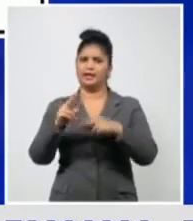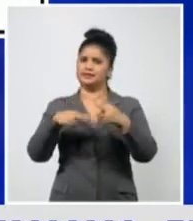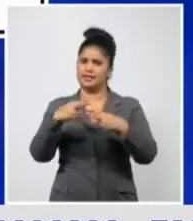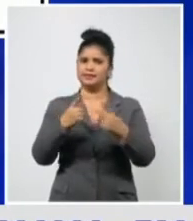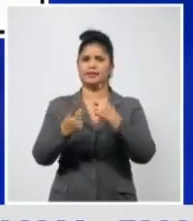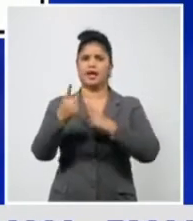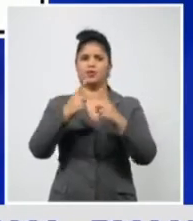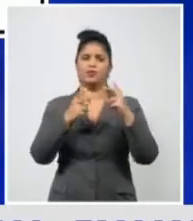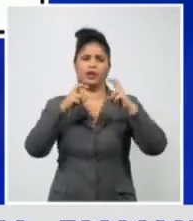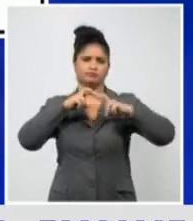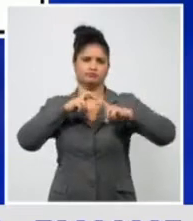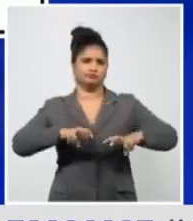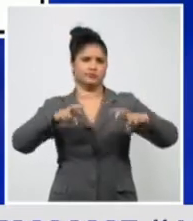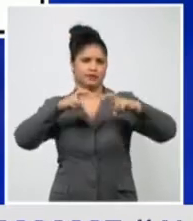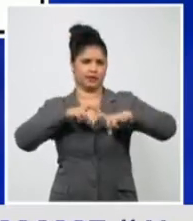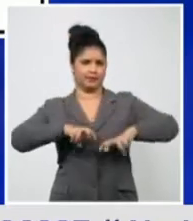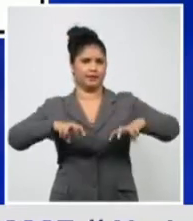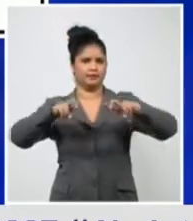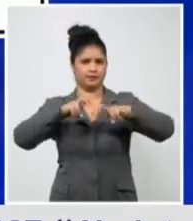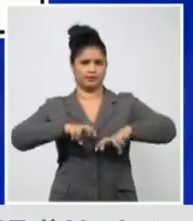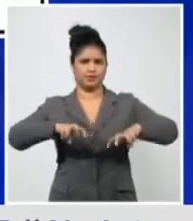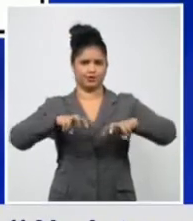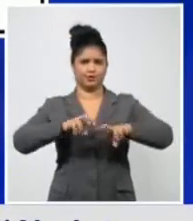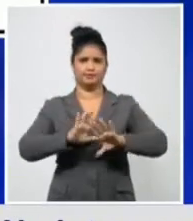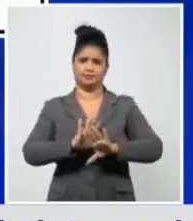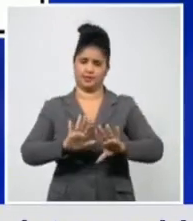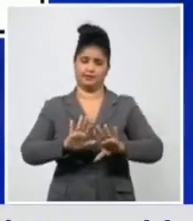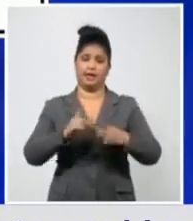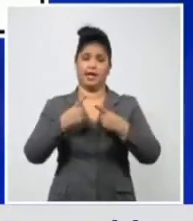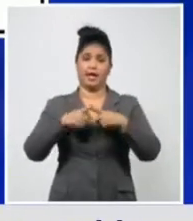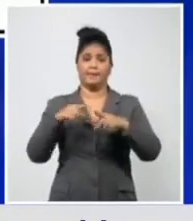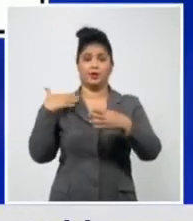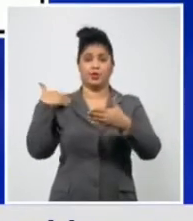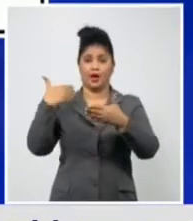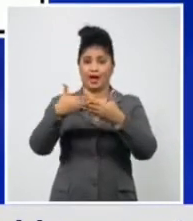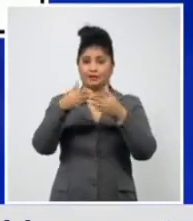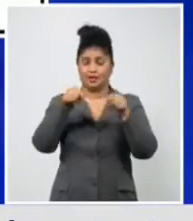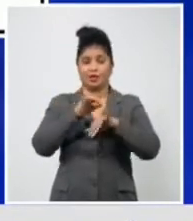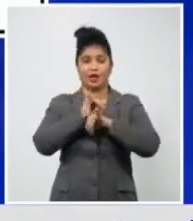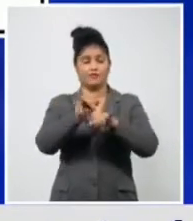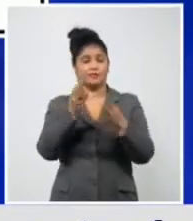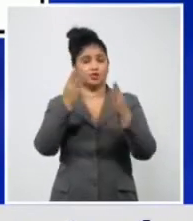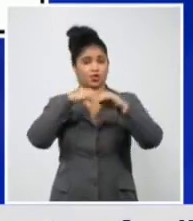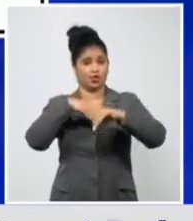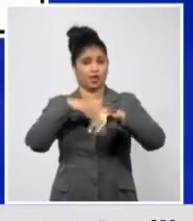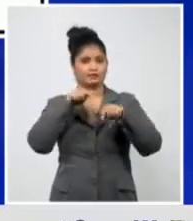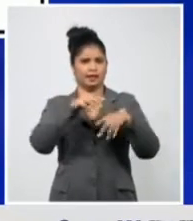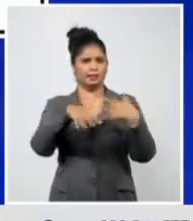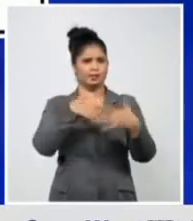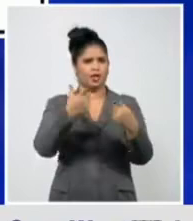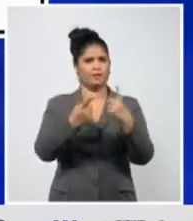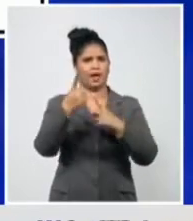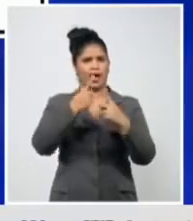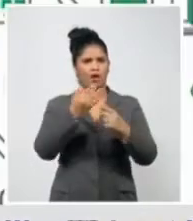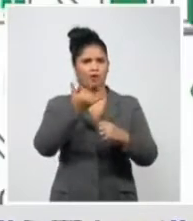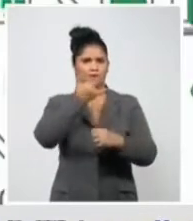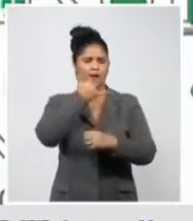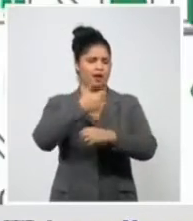Hasta ahora, no hay evidencia realmente que tenga una implicación negativa y todo está a nivel de